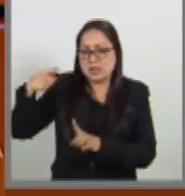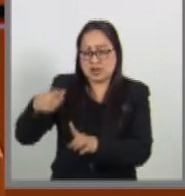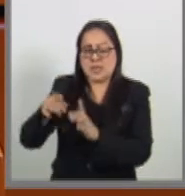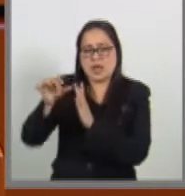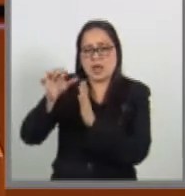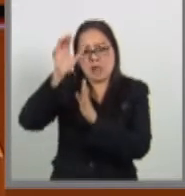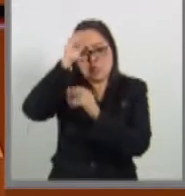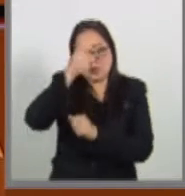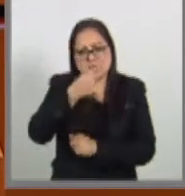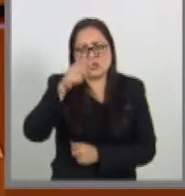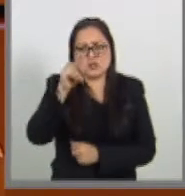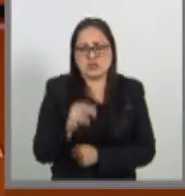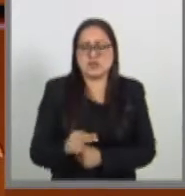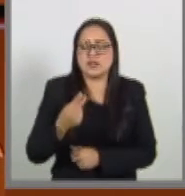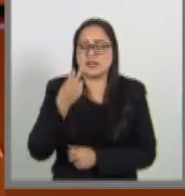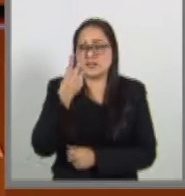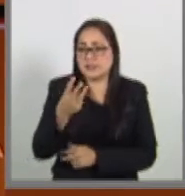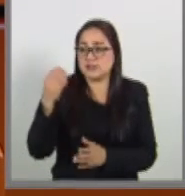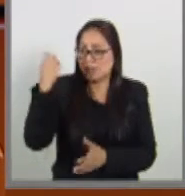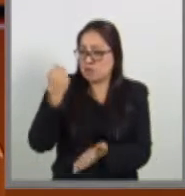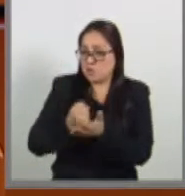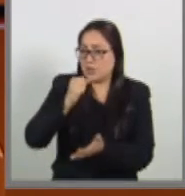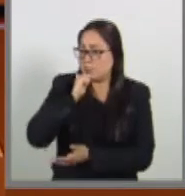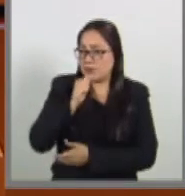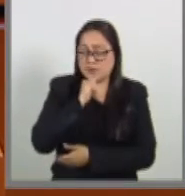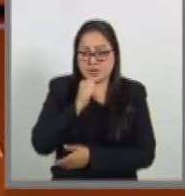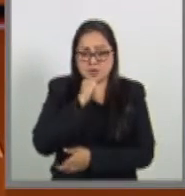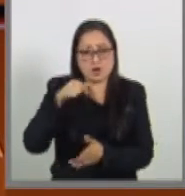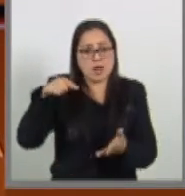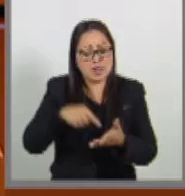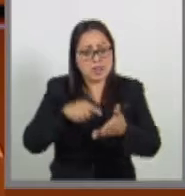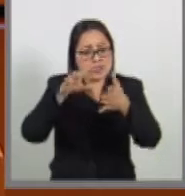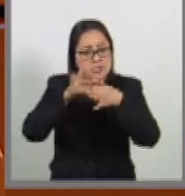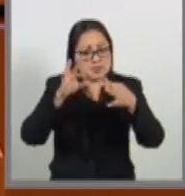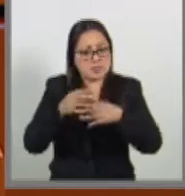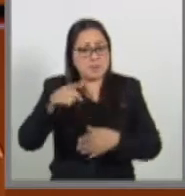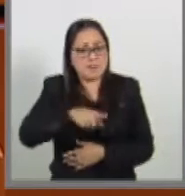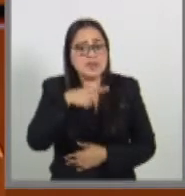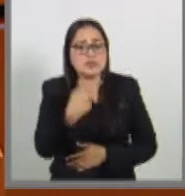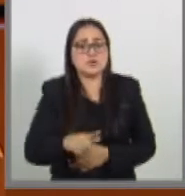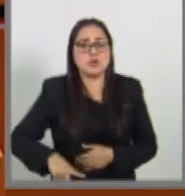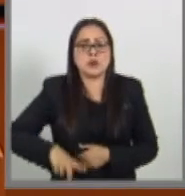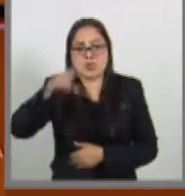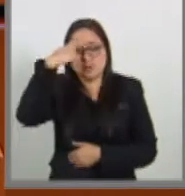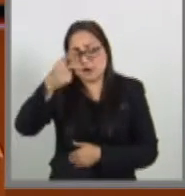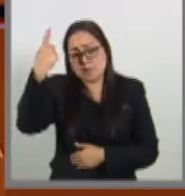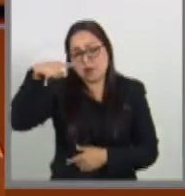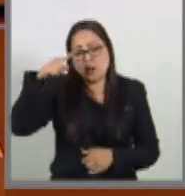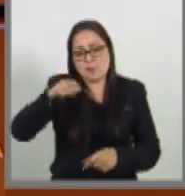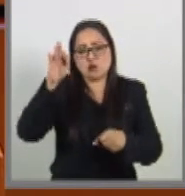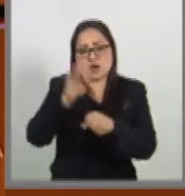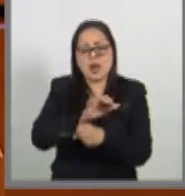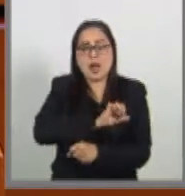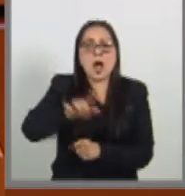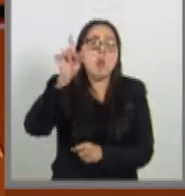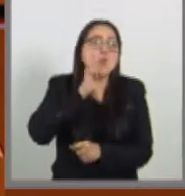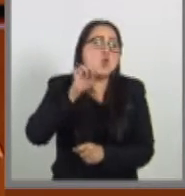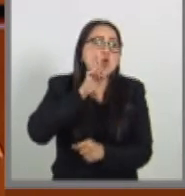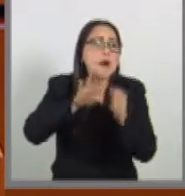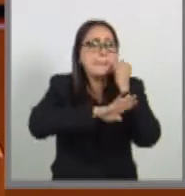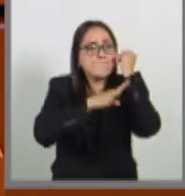183, que establece puntualmente al Estado mexicano recomendaciones para proteger la maternidad,